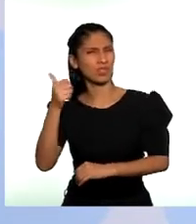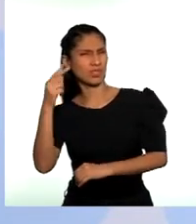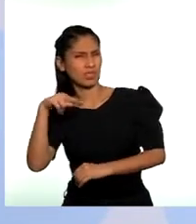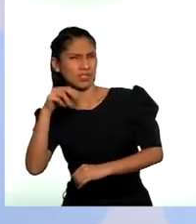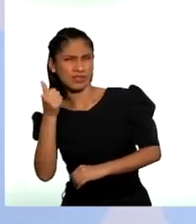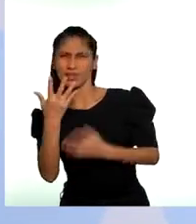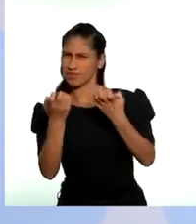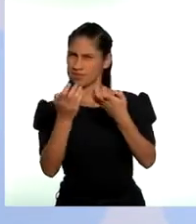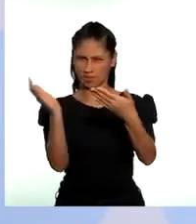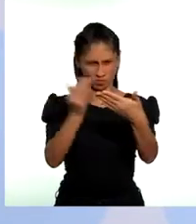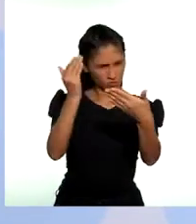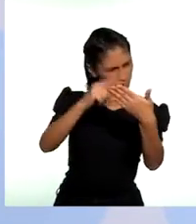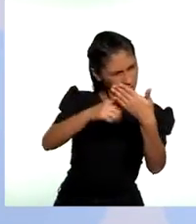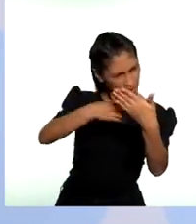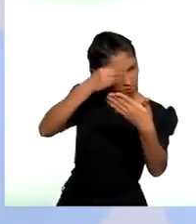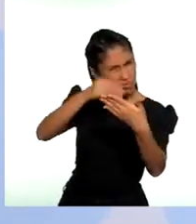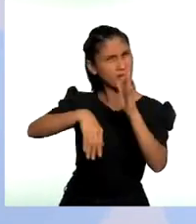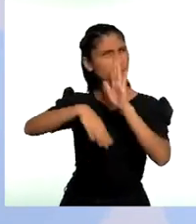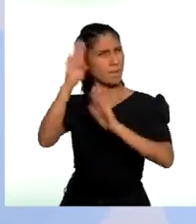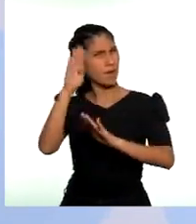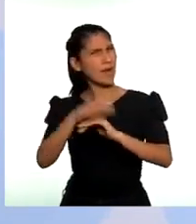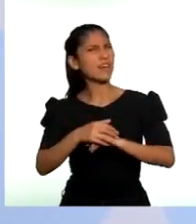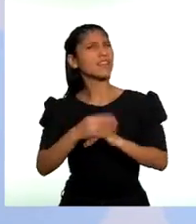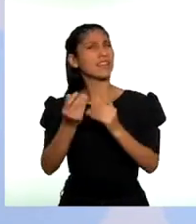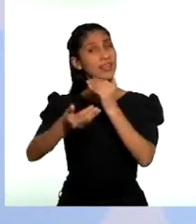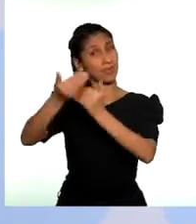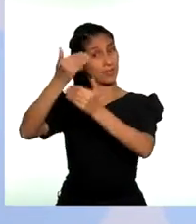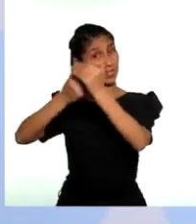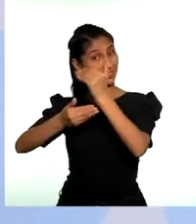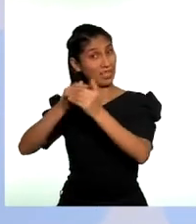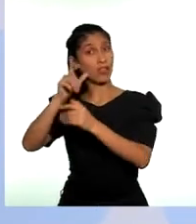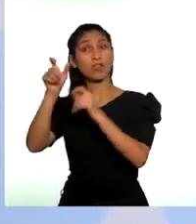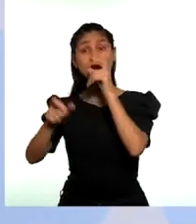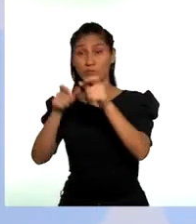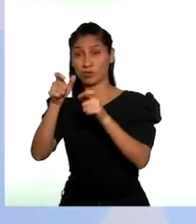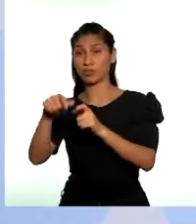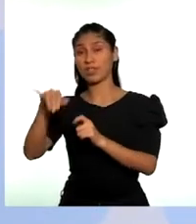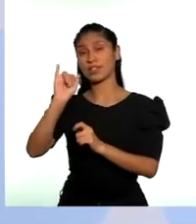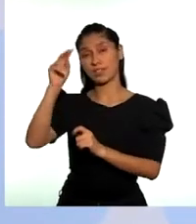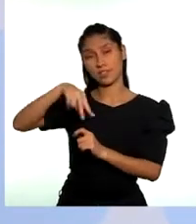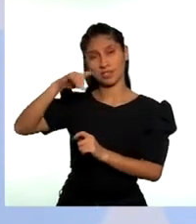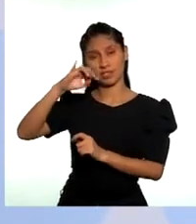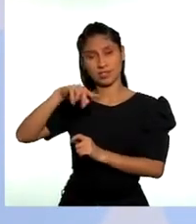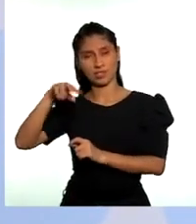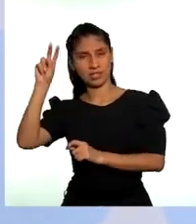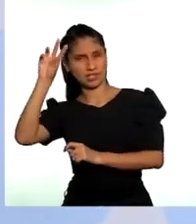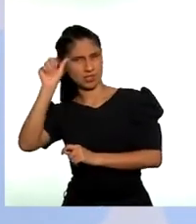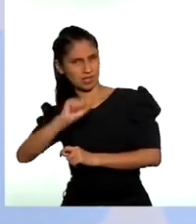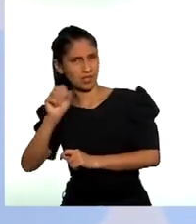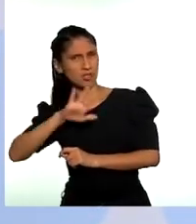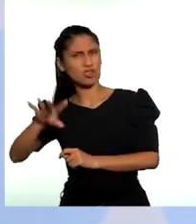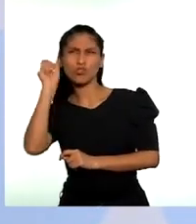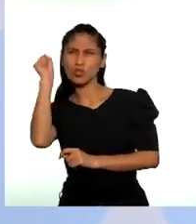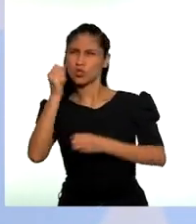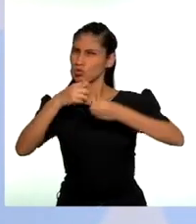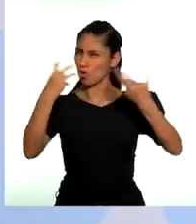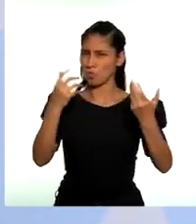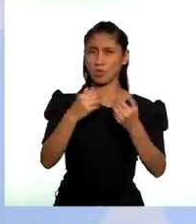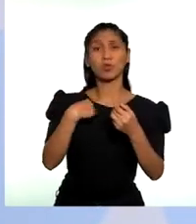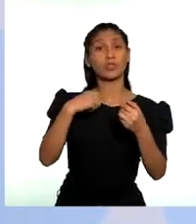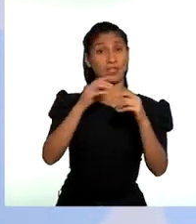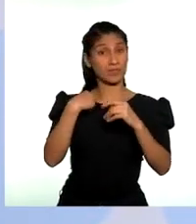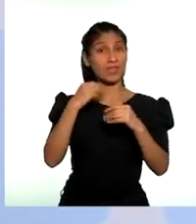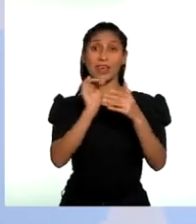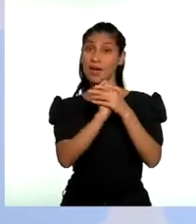quiero informarme más sobre los derechos y la participación de los pueblos indígenas del Perú. Con la historia de mi compañera del barrio, me doy